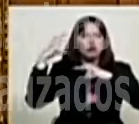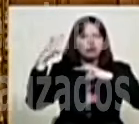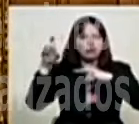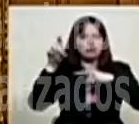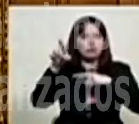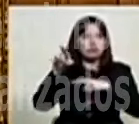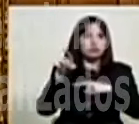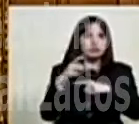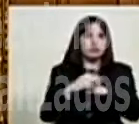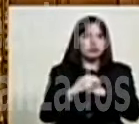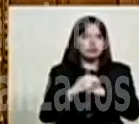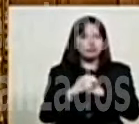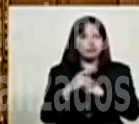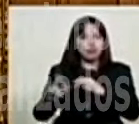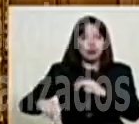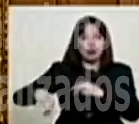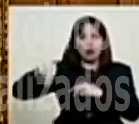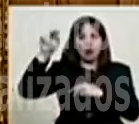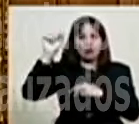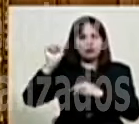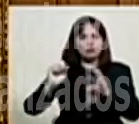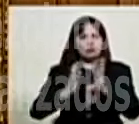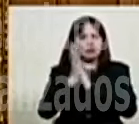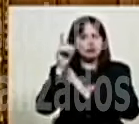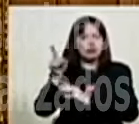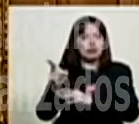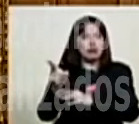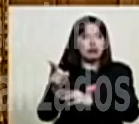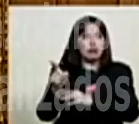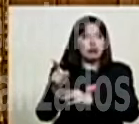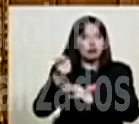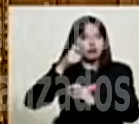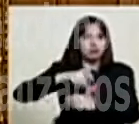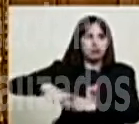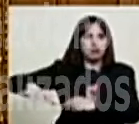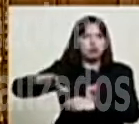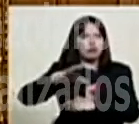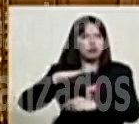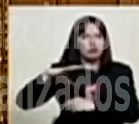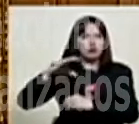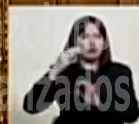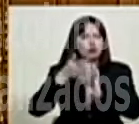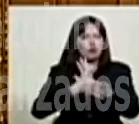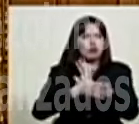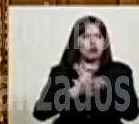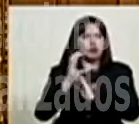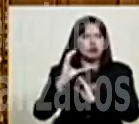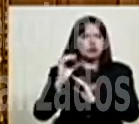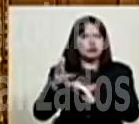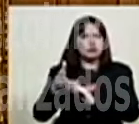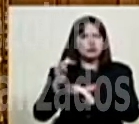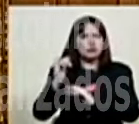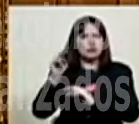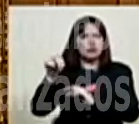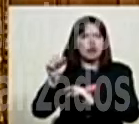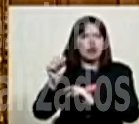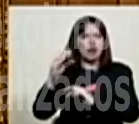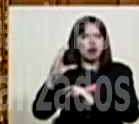En el norte de Santander. En la población de Chinácota. Como lo han declarado ellos.